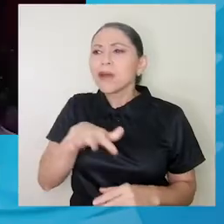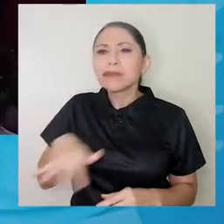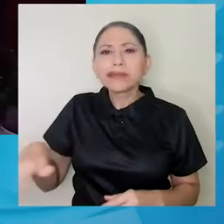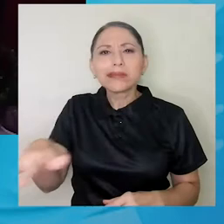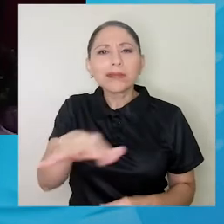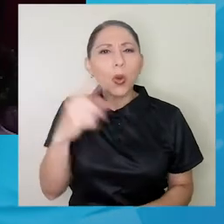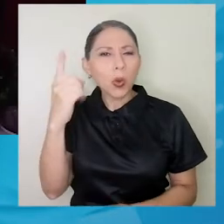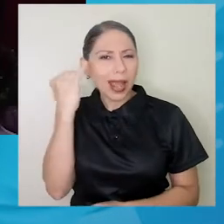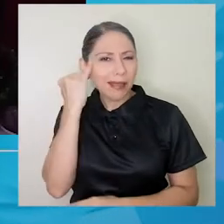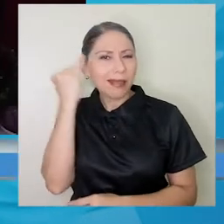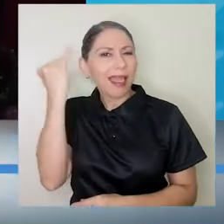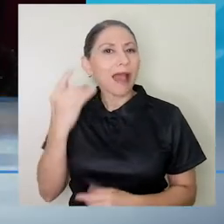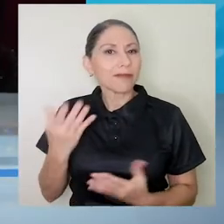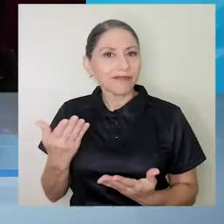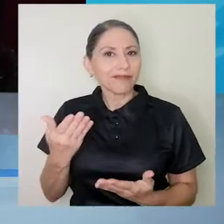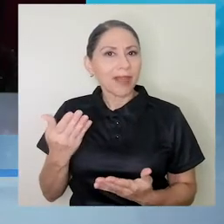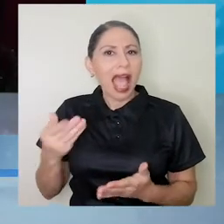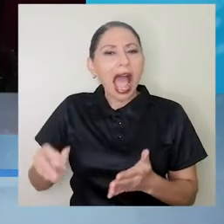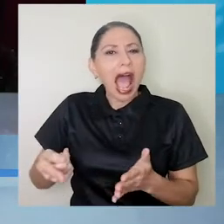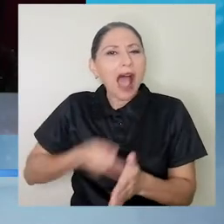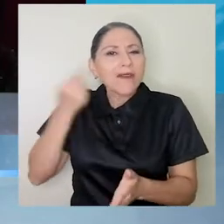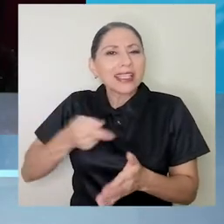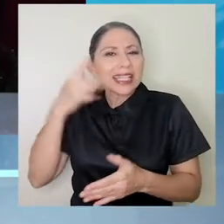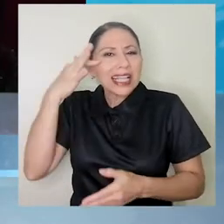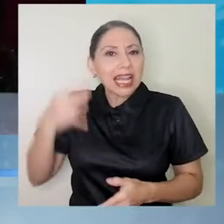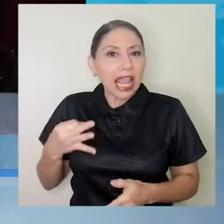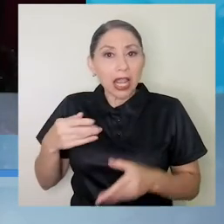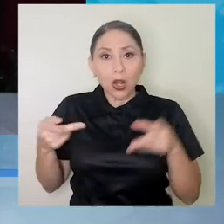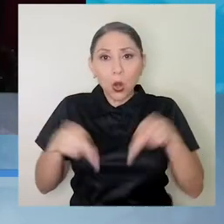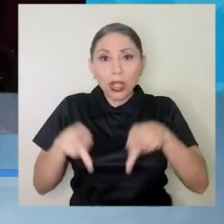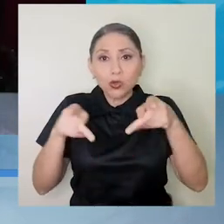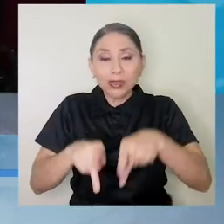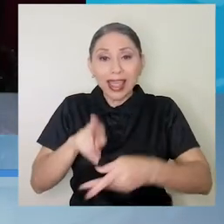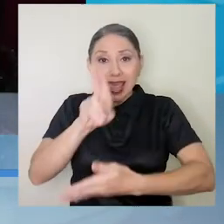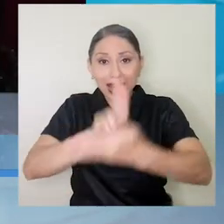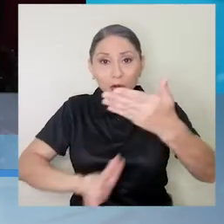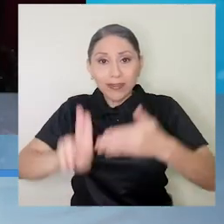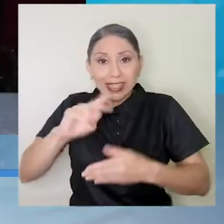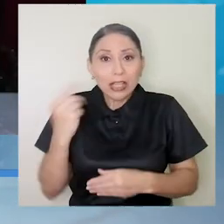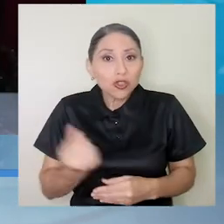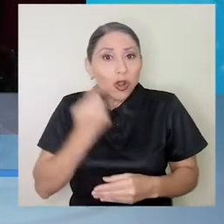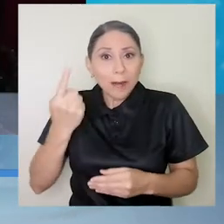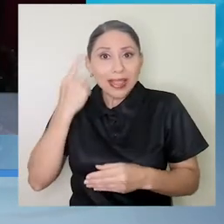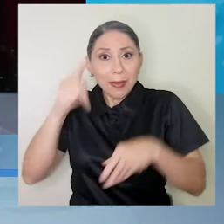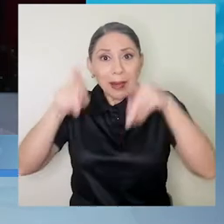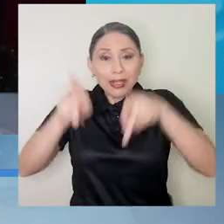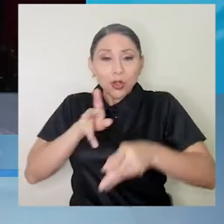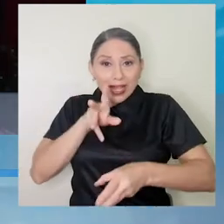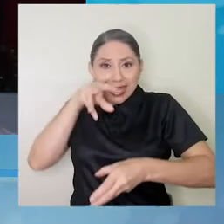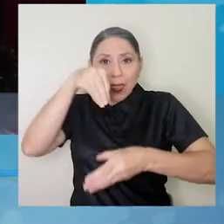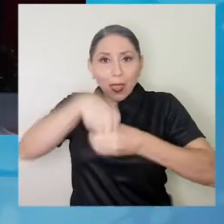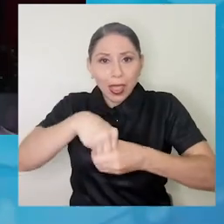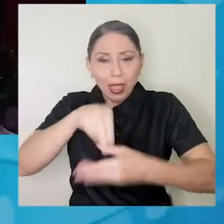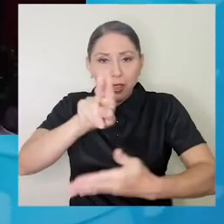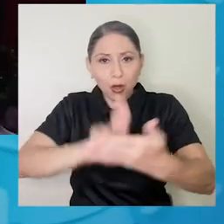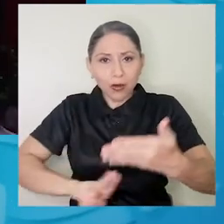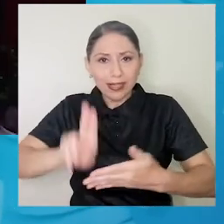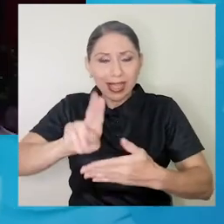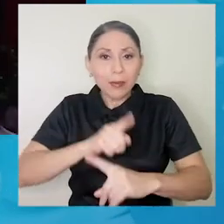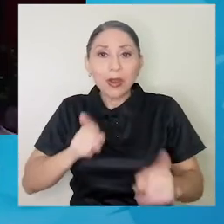a veces de que lo que sucede en la universidad es solo para personas de la universidad y en realidad